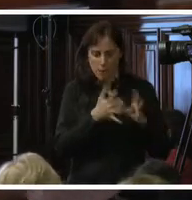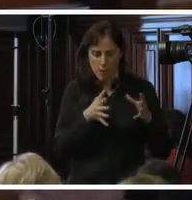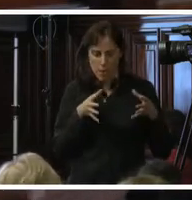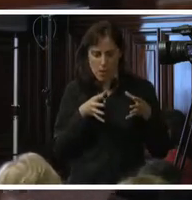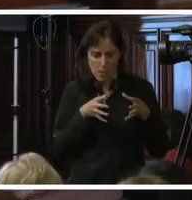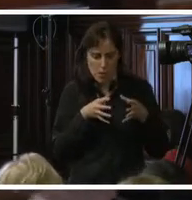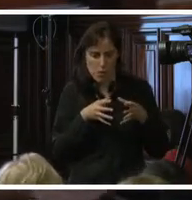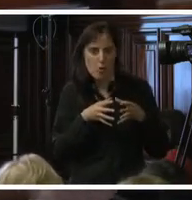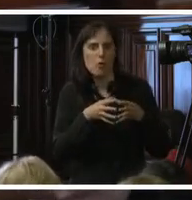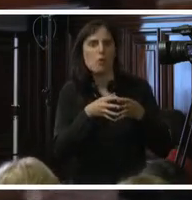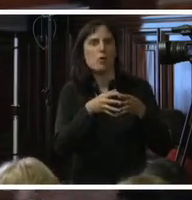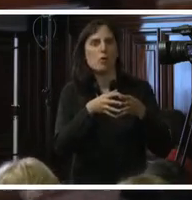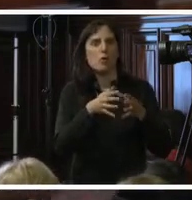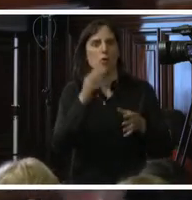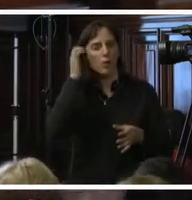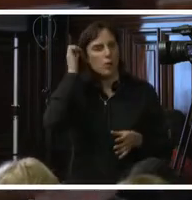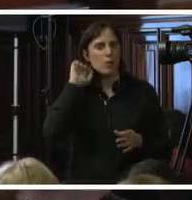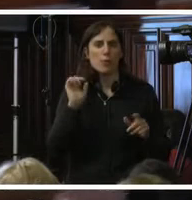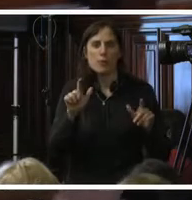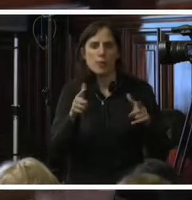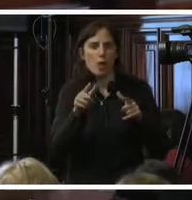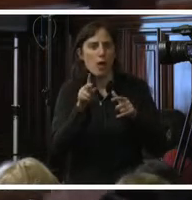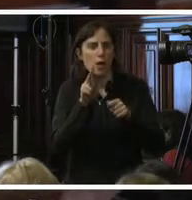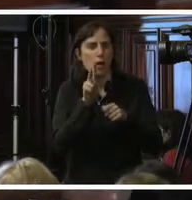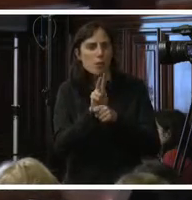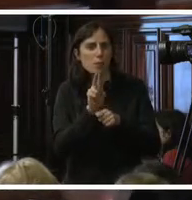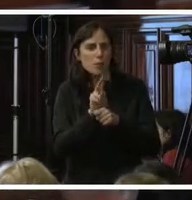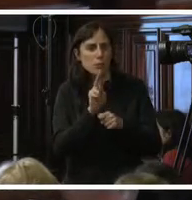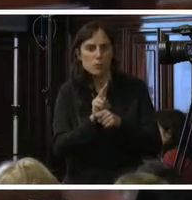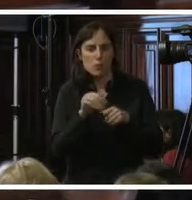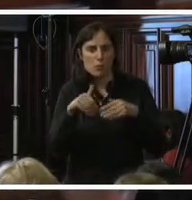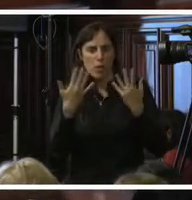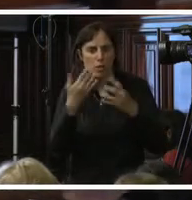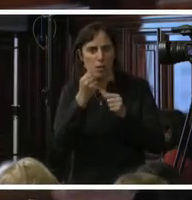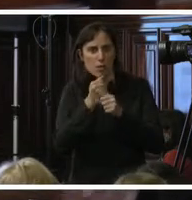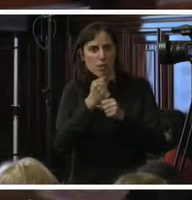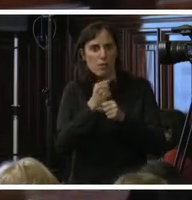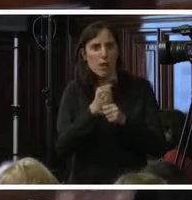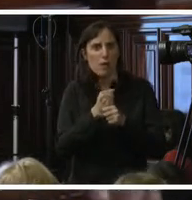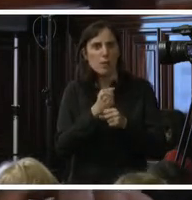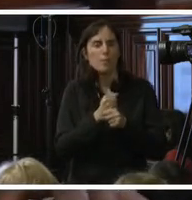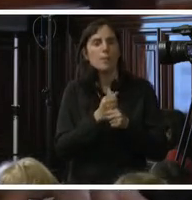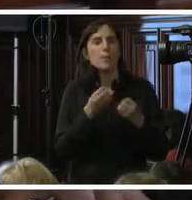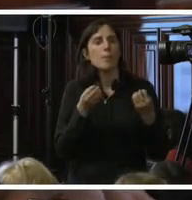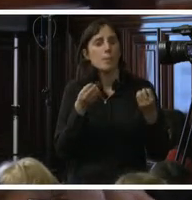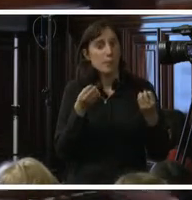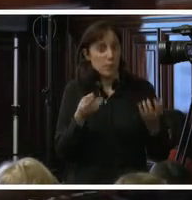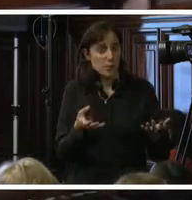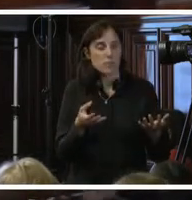determina una protección en el ejercicio de cualquier tipo de trabajo. Y creo que parte,